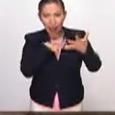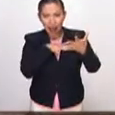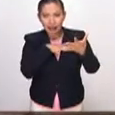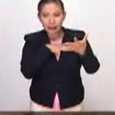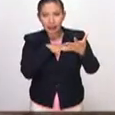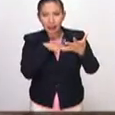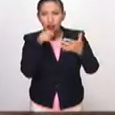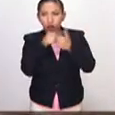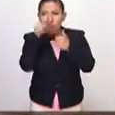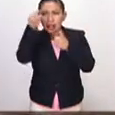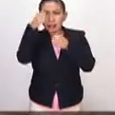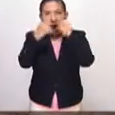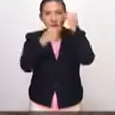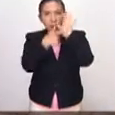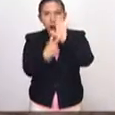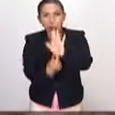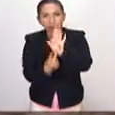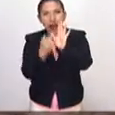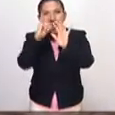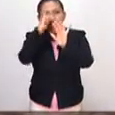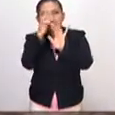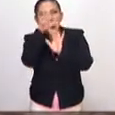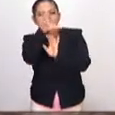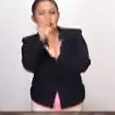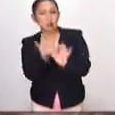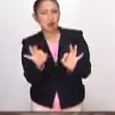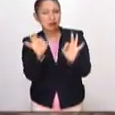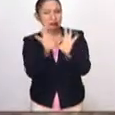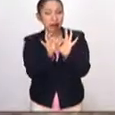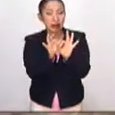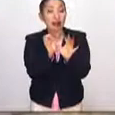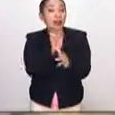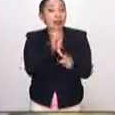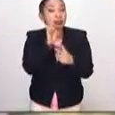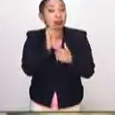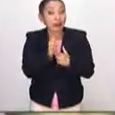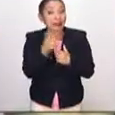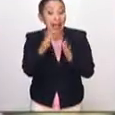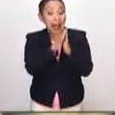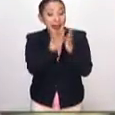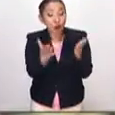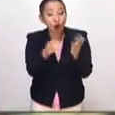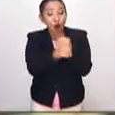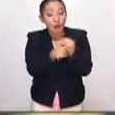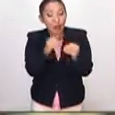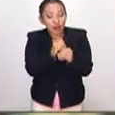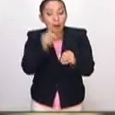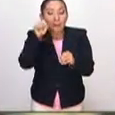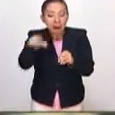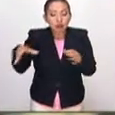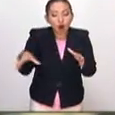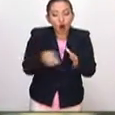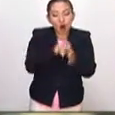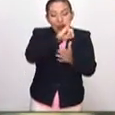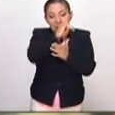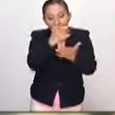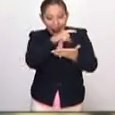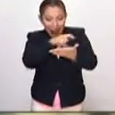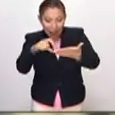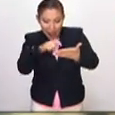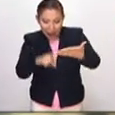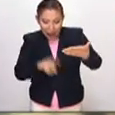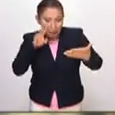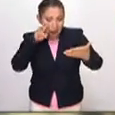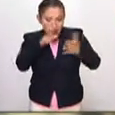a través de estas obras, la imagen es fundamental. Entonces, por eso, el libro objeto está basado obviamente en la imagen,